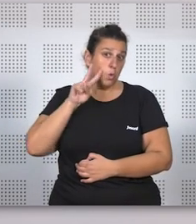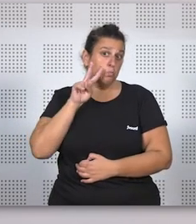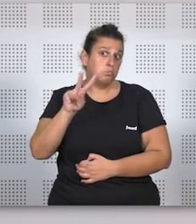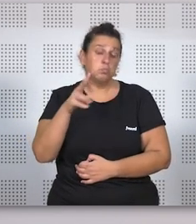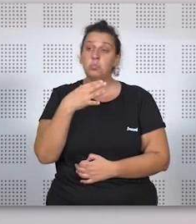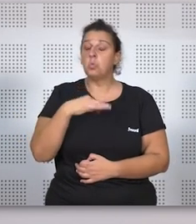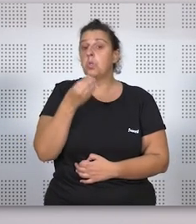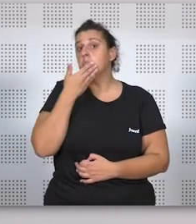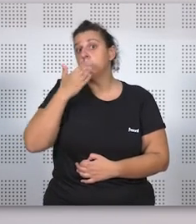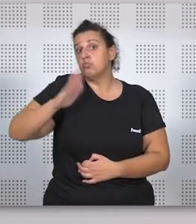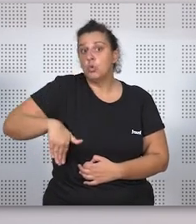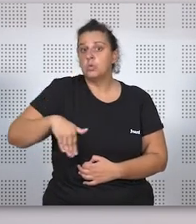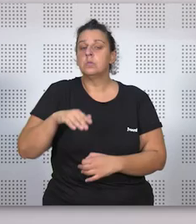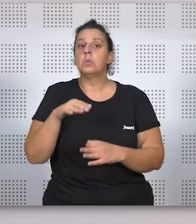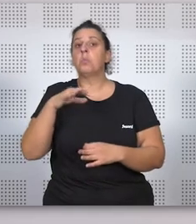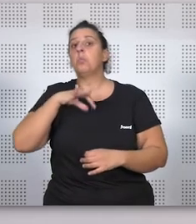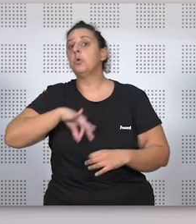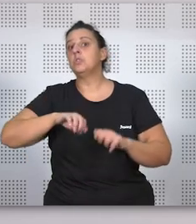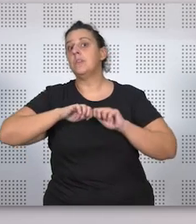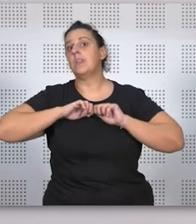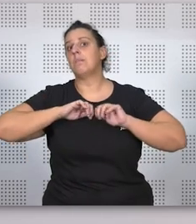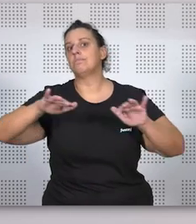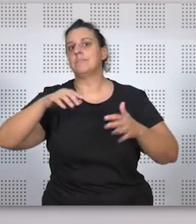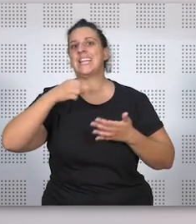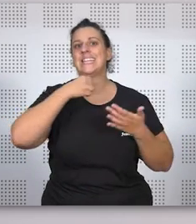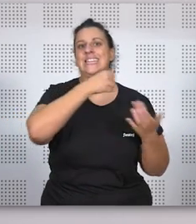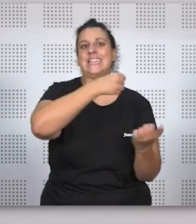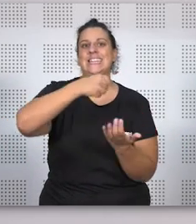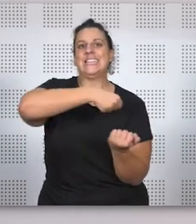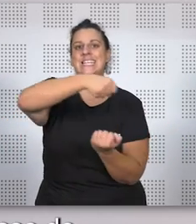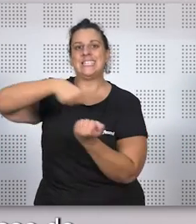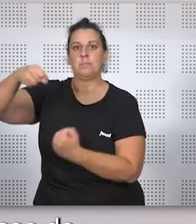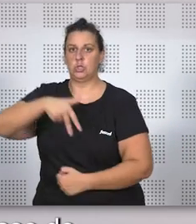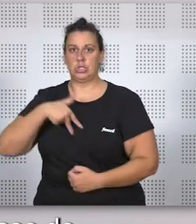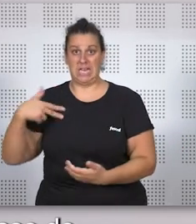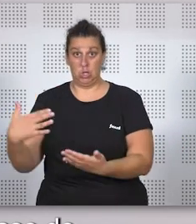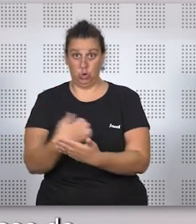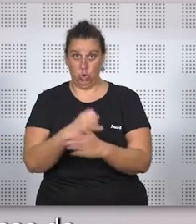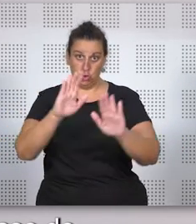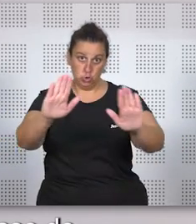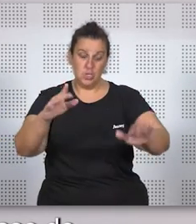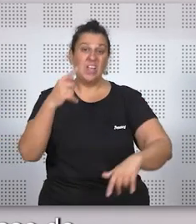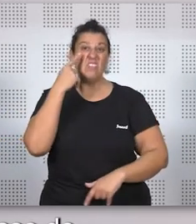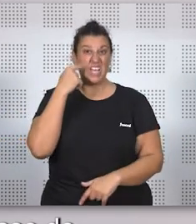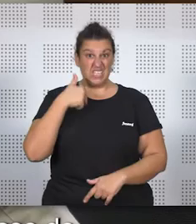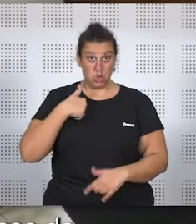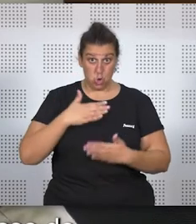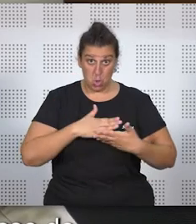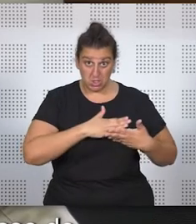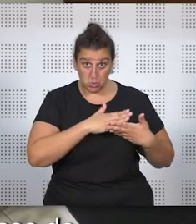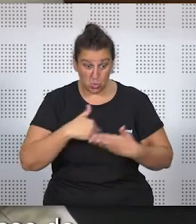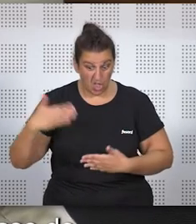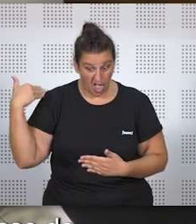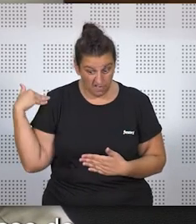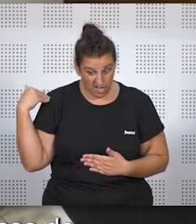extender esta posibilidad a todos los testamentos, en general? Sí. Fíjate, yo cuando estudiaba, pensaba que nunca